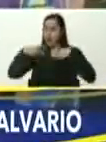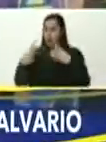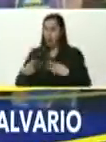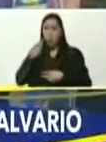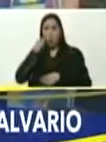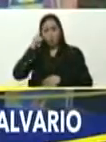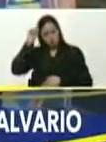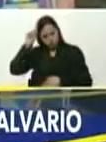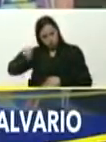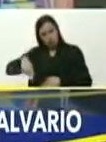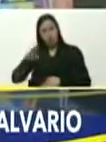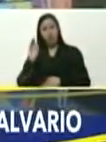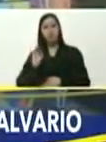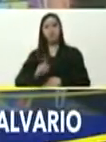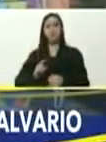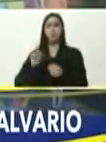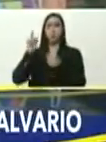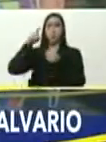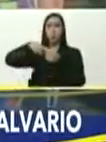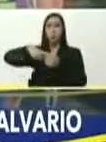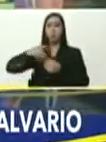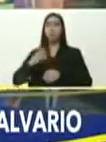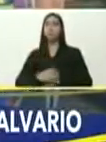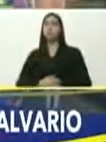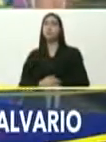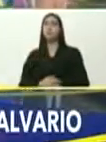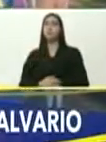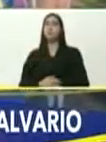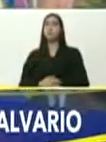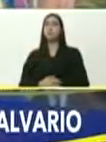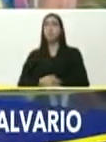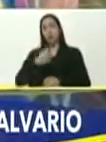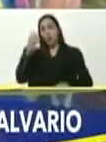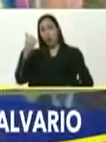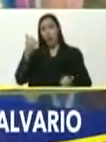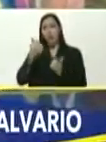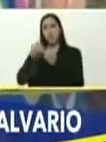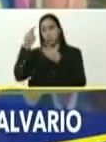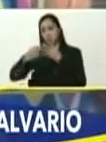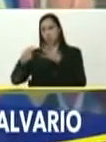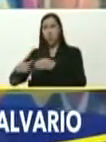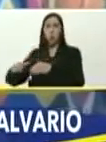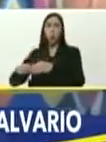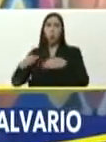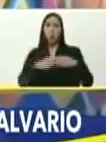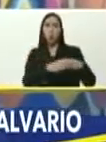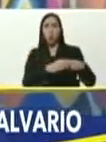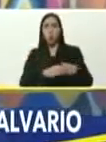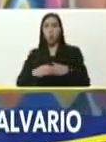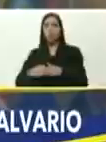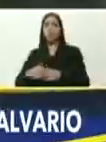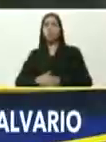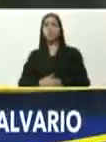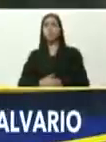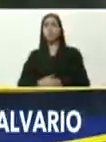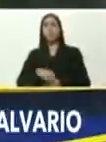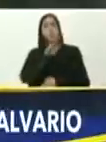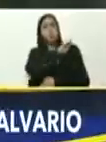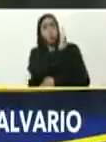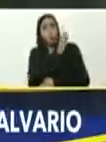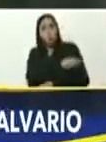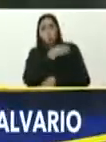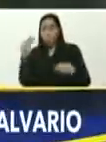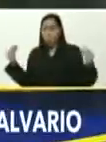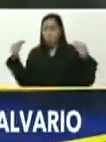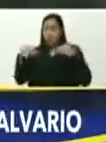hombres, allí también tenemos, y contamos con las Bripas, este, esto es un poder organizativo,